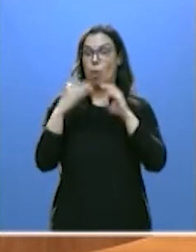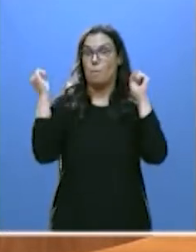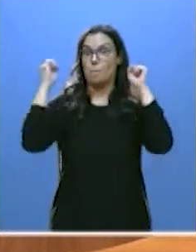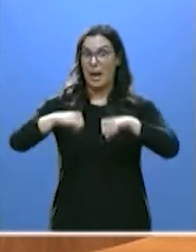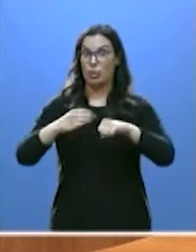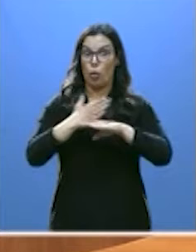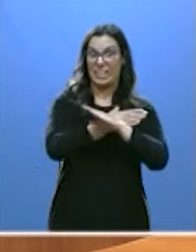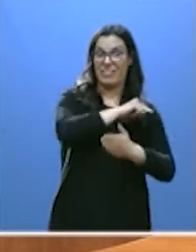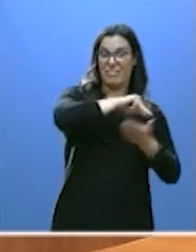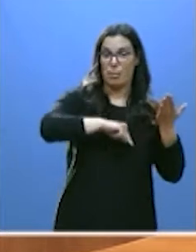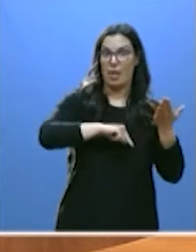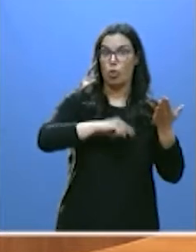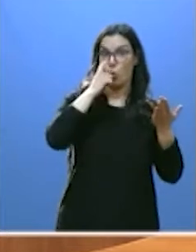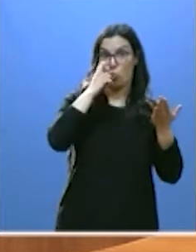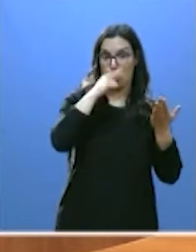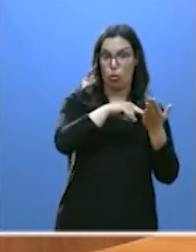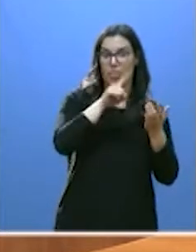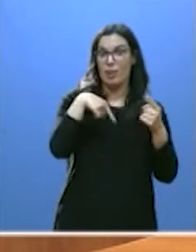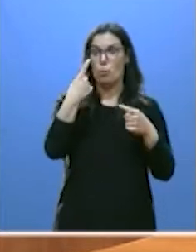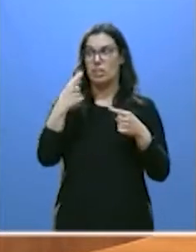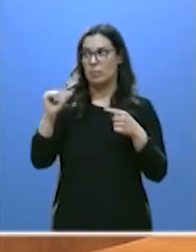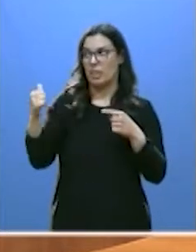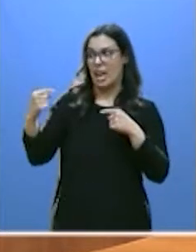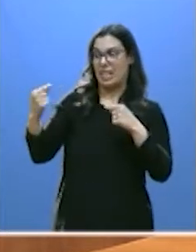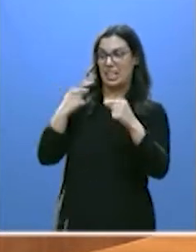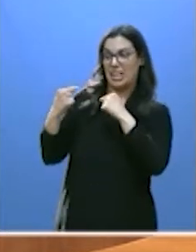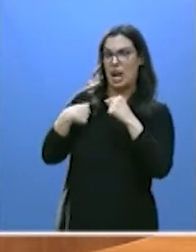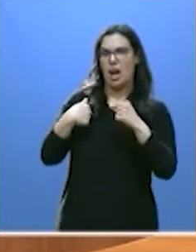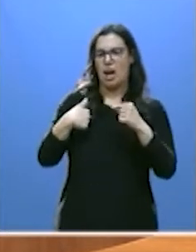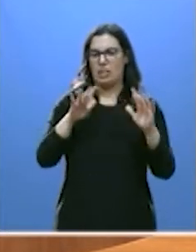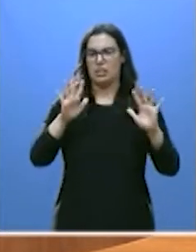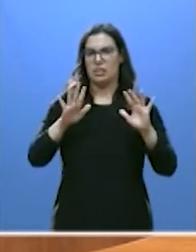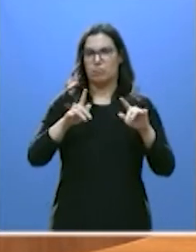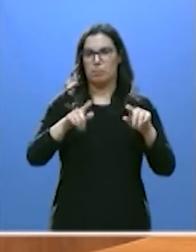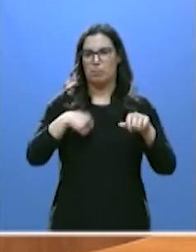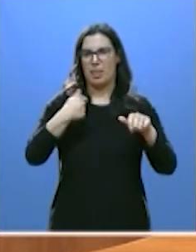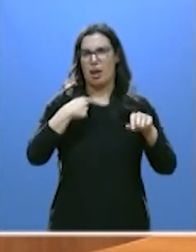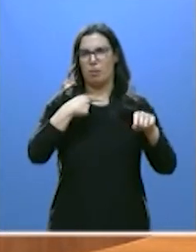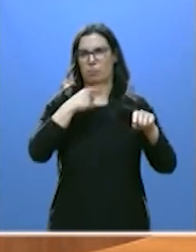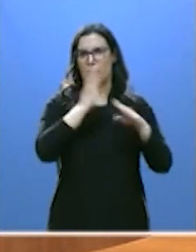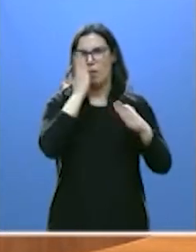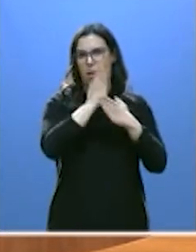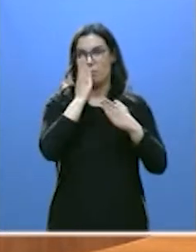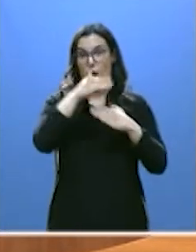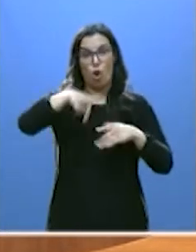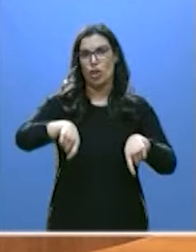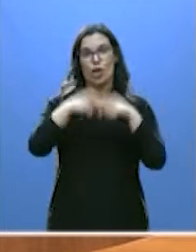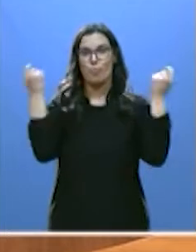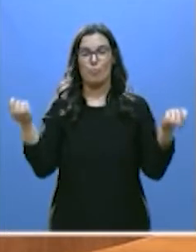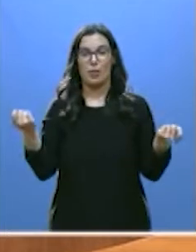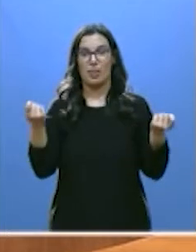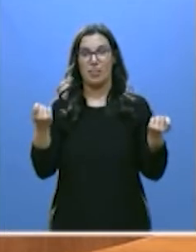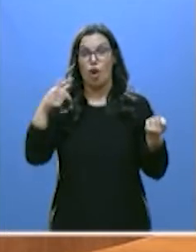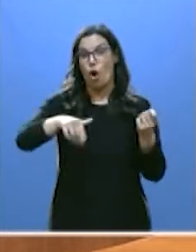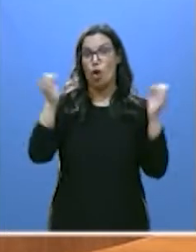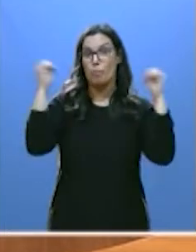la recuperación firmado en junio. Hoy lo rompe. Hoy rompe ese pacto. Hace añicos